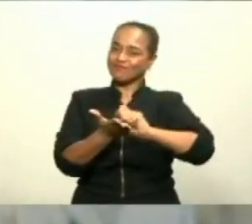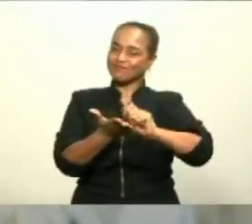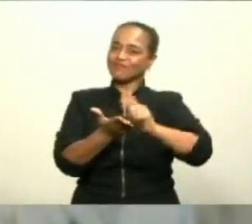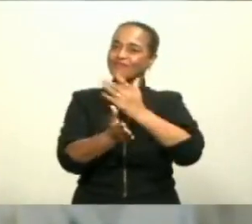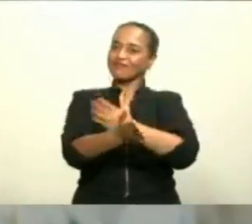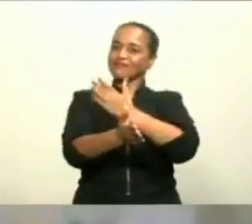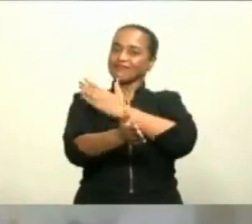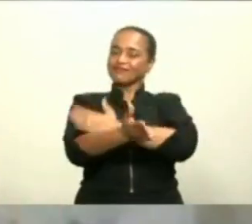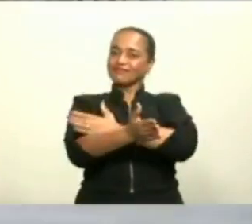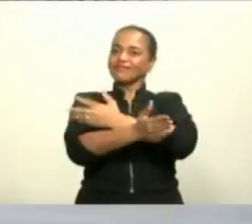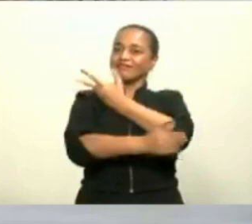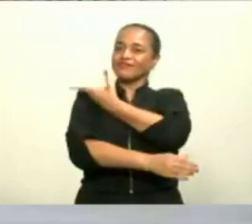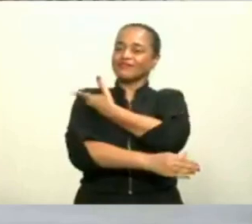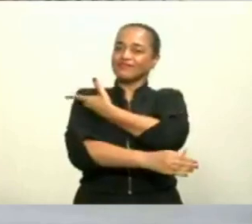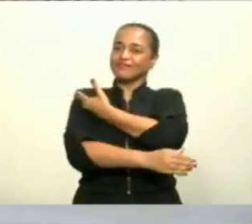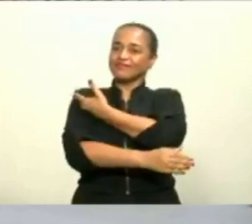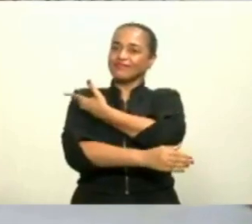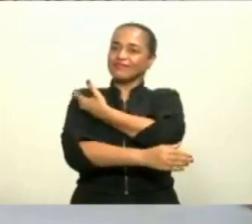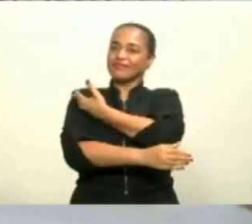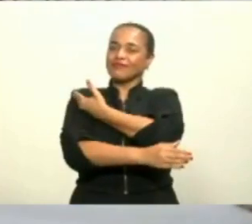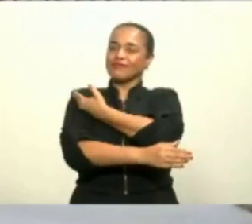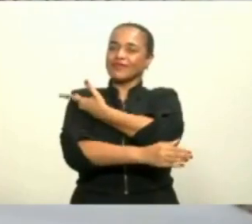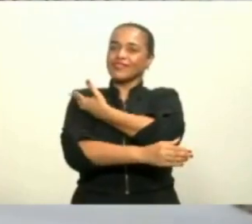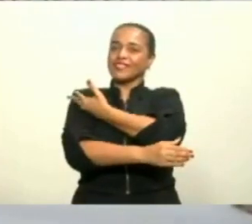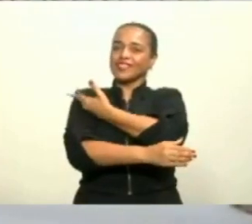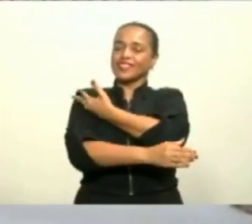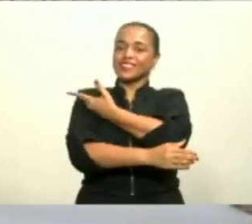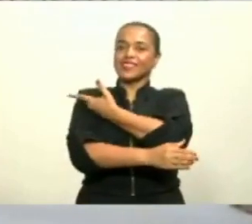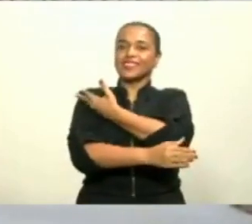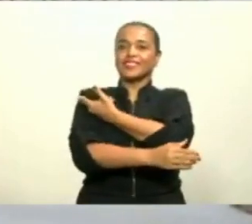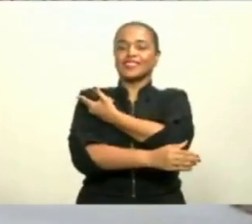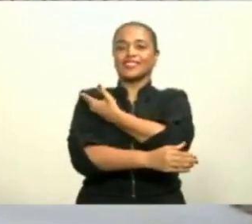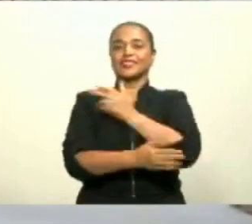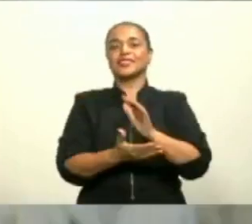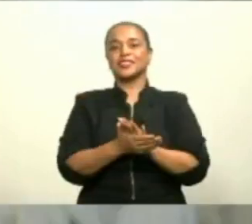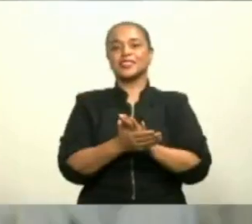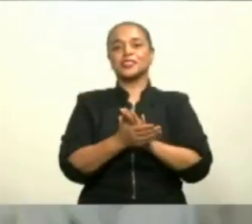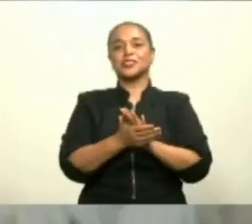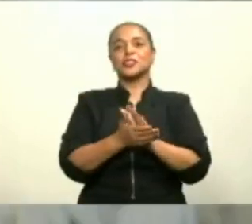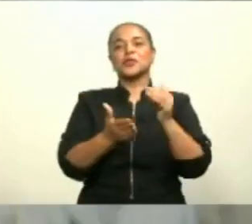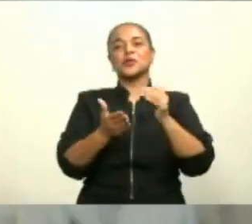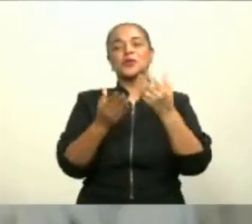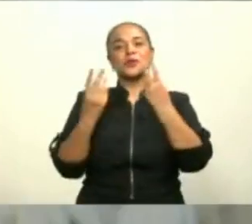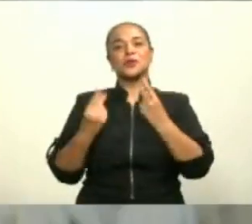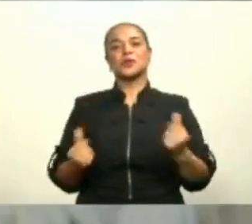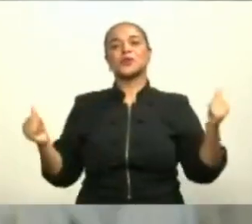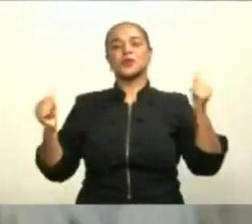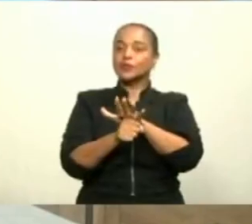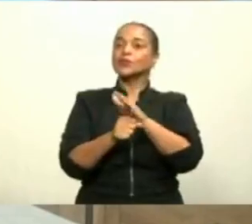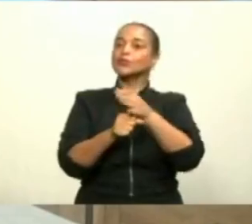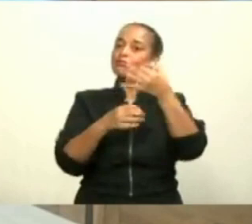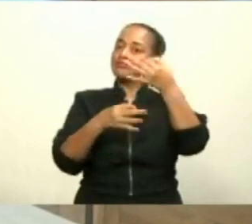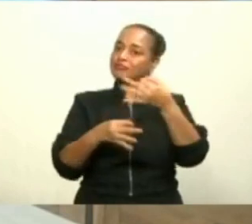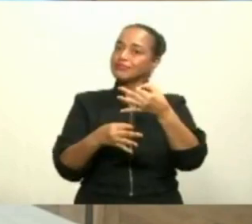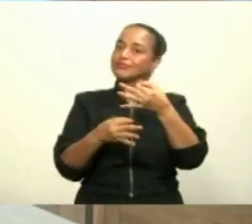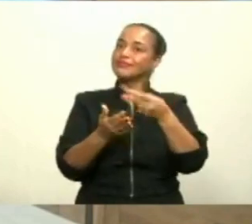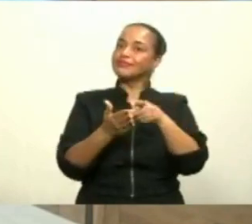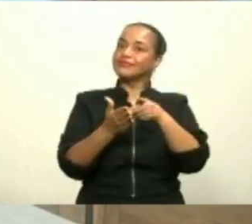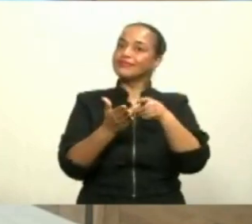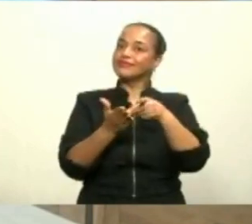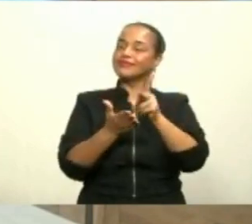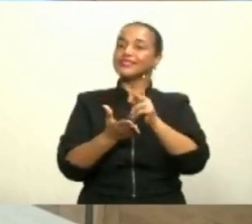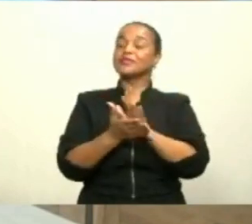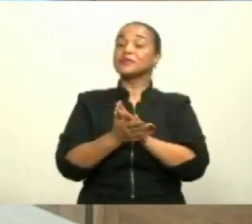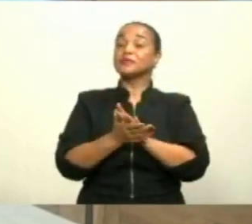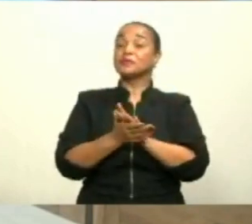anticipado del suministro de República Dominicana para la potencial vacuna contra el COVID-19. Y de 10, es bueno que